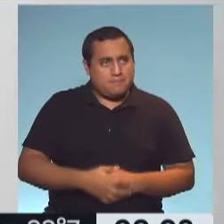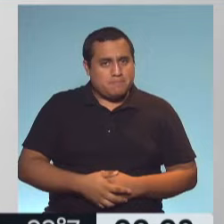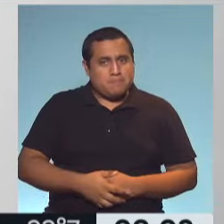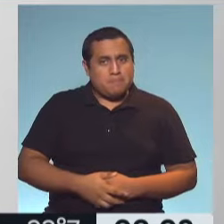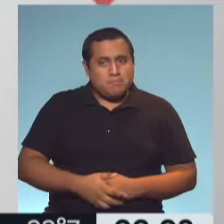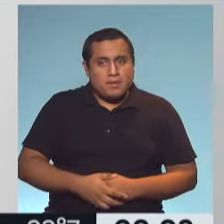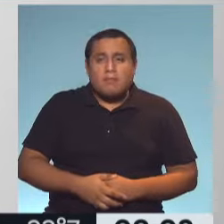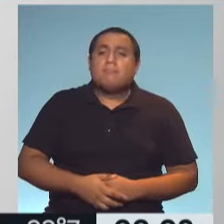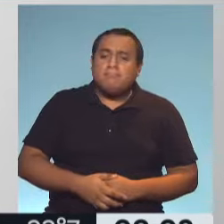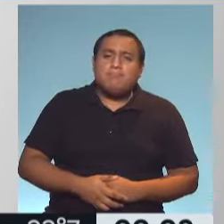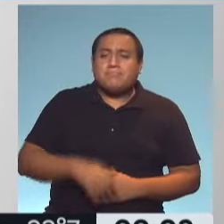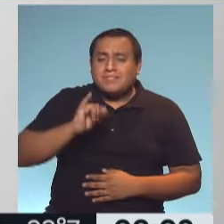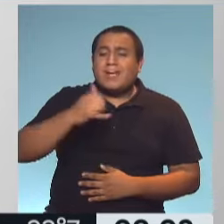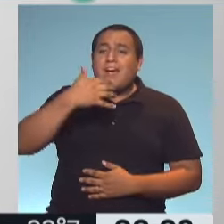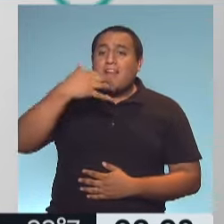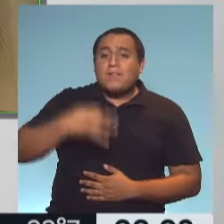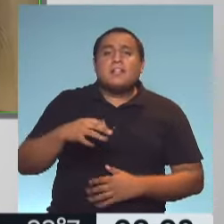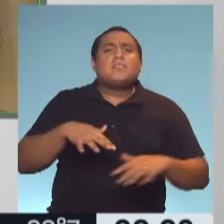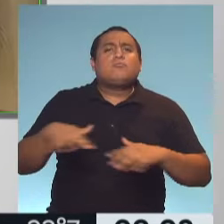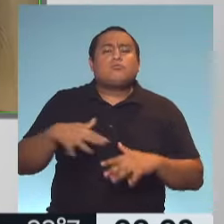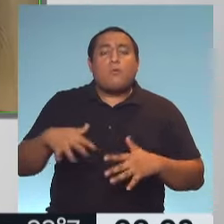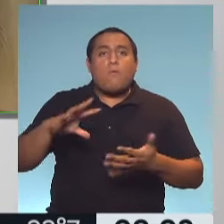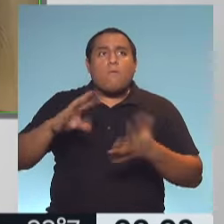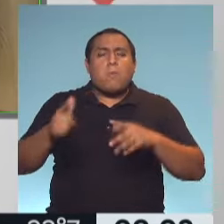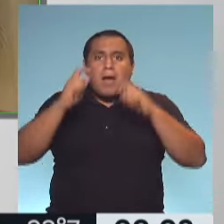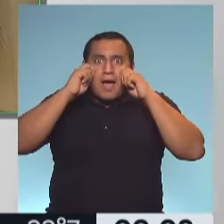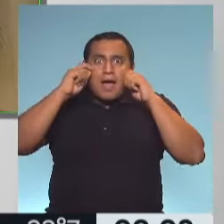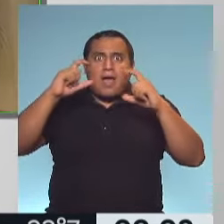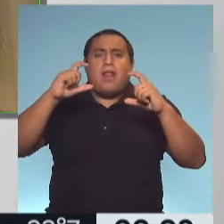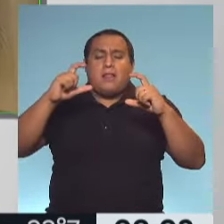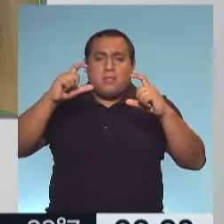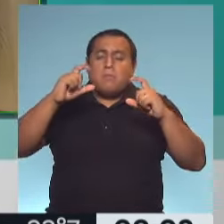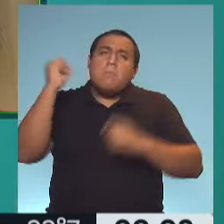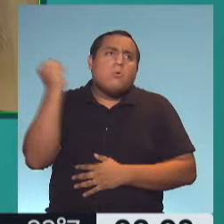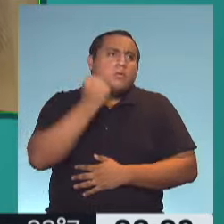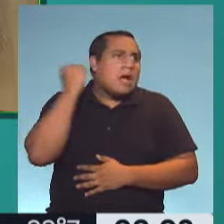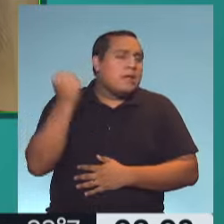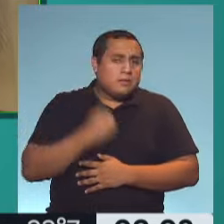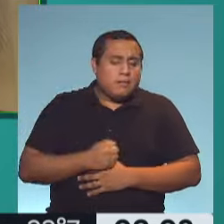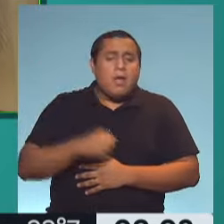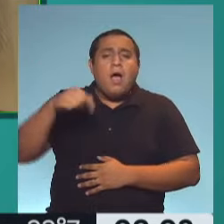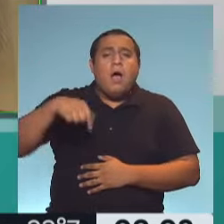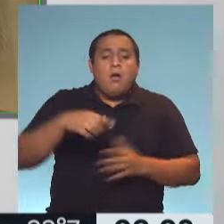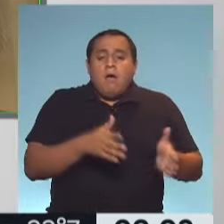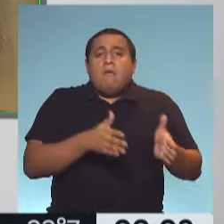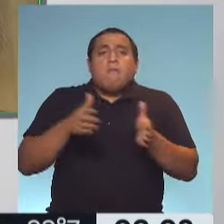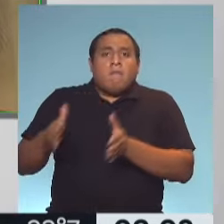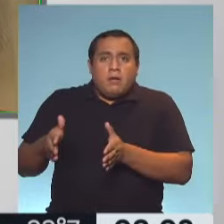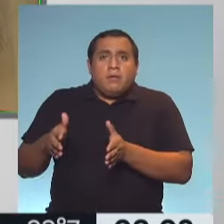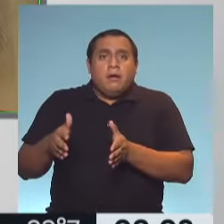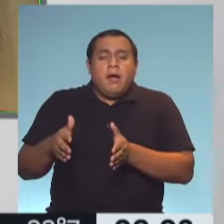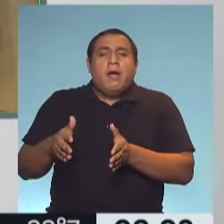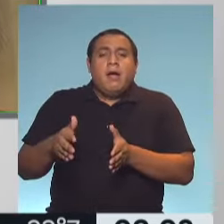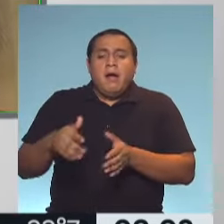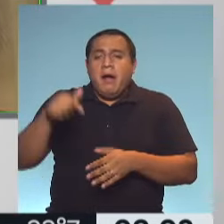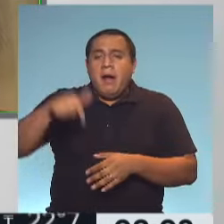Sí, la verdad que es una situación de alerta muy importante. Yo creo que estamos en una fase que estamos